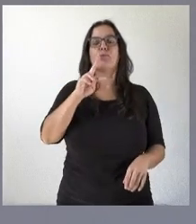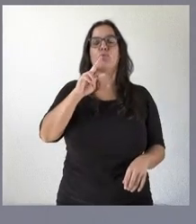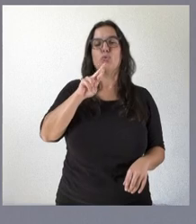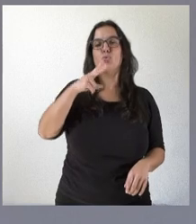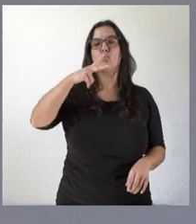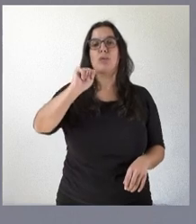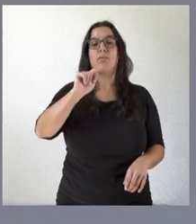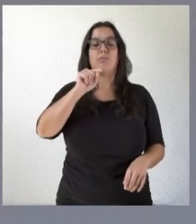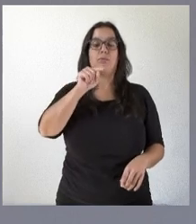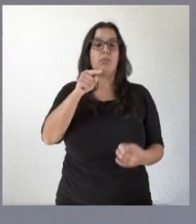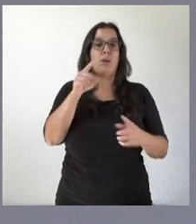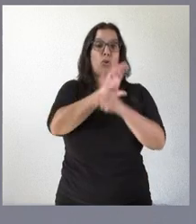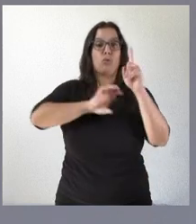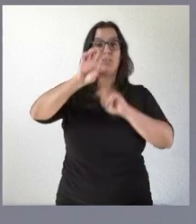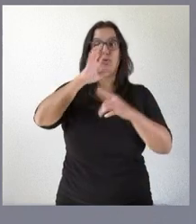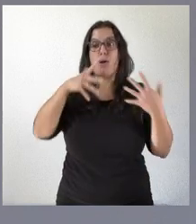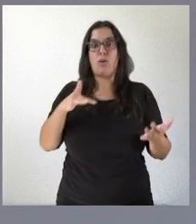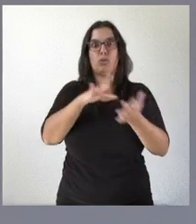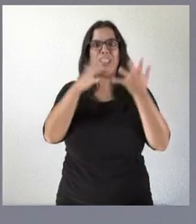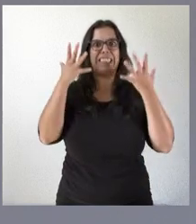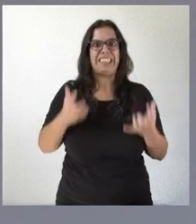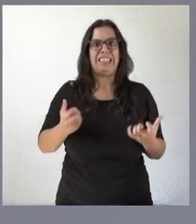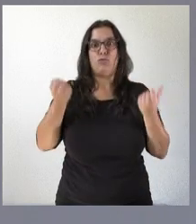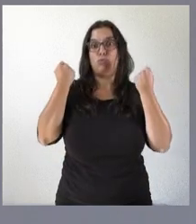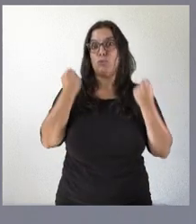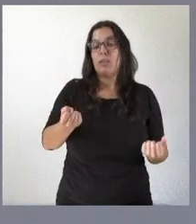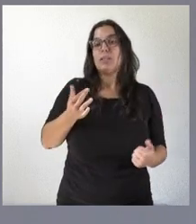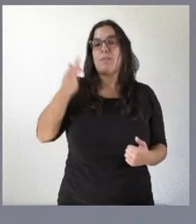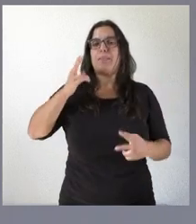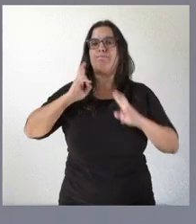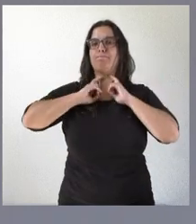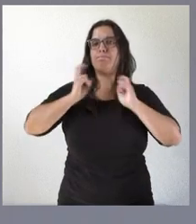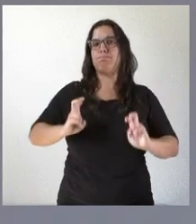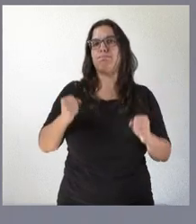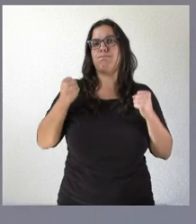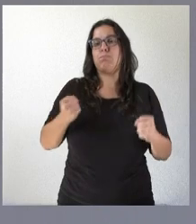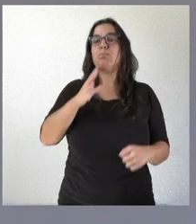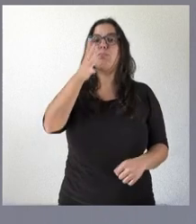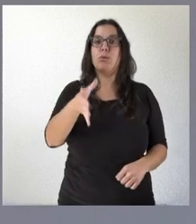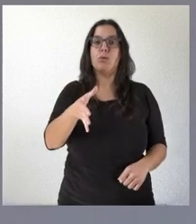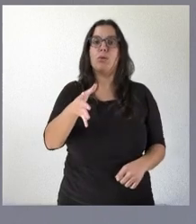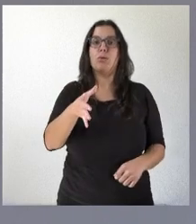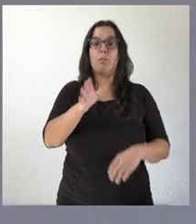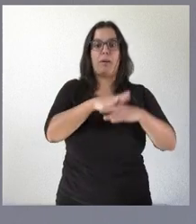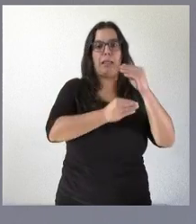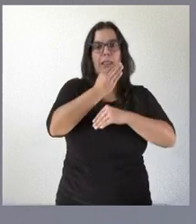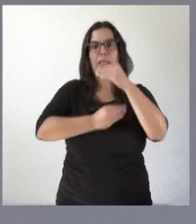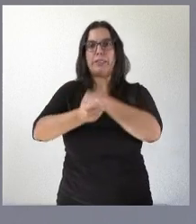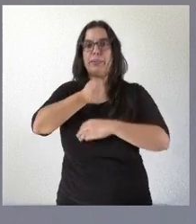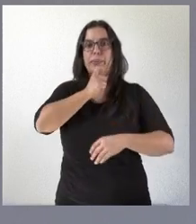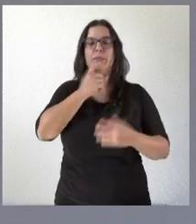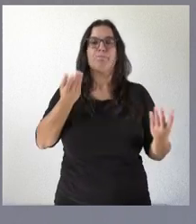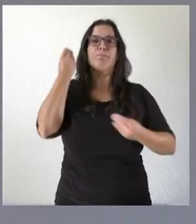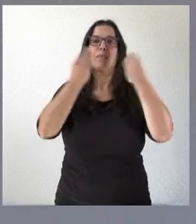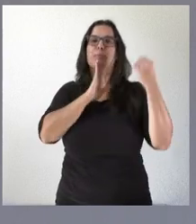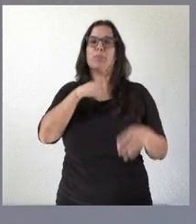contexto como el que hemos vivido de elevada sequía y de cierto estrés desde el punto de vista de reproducción, pues nos ha parecido oportuno